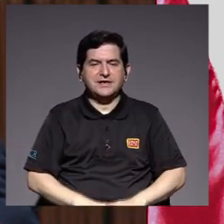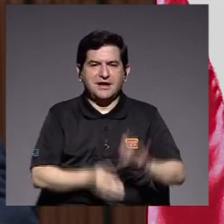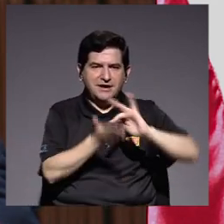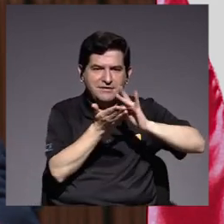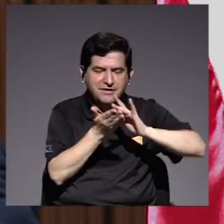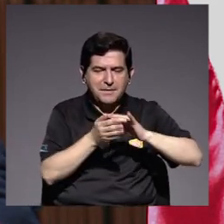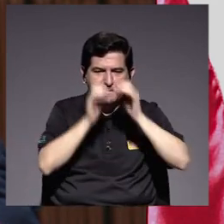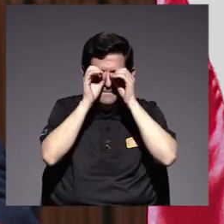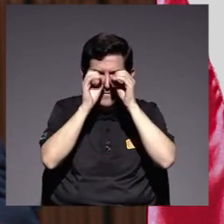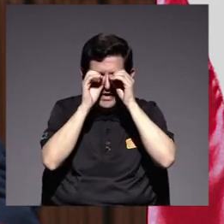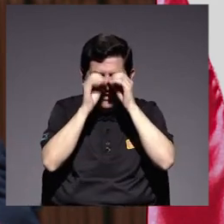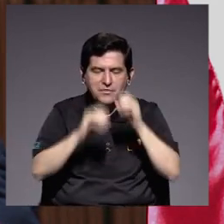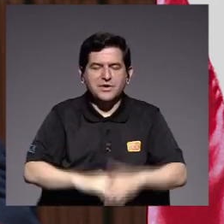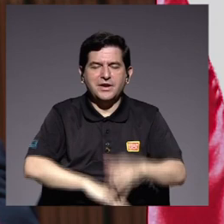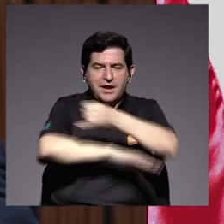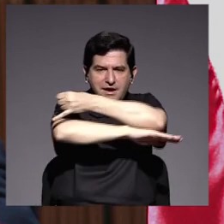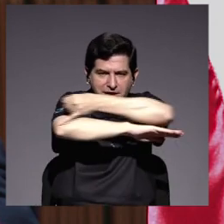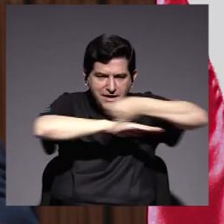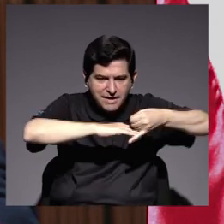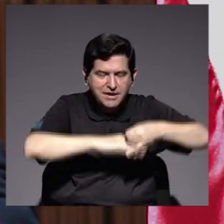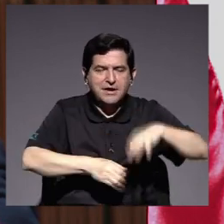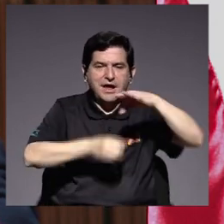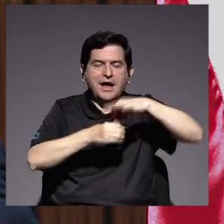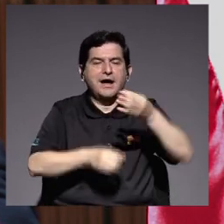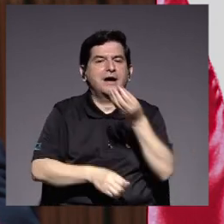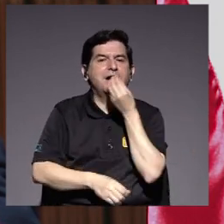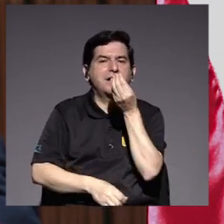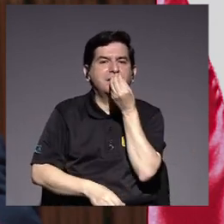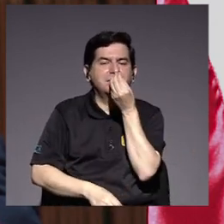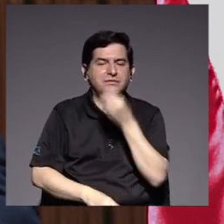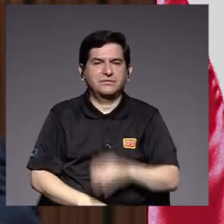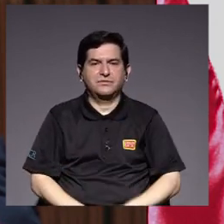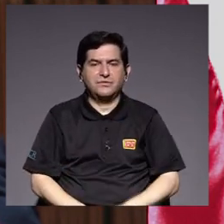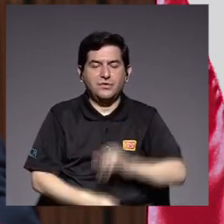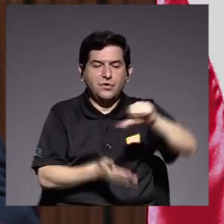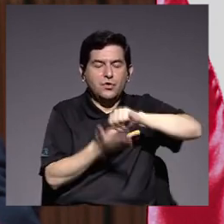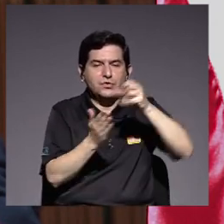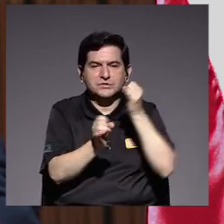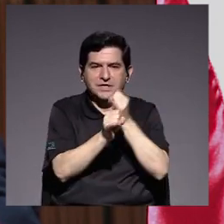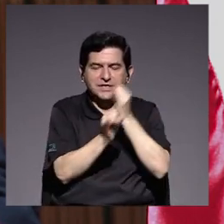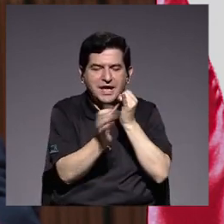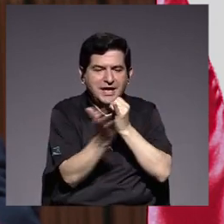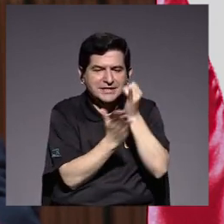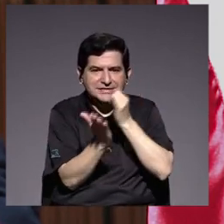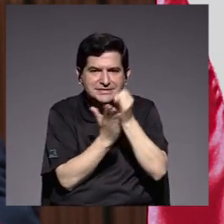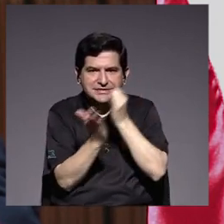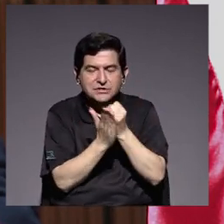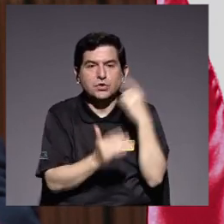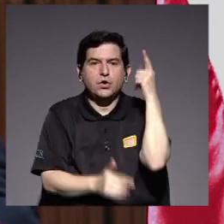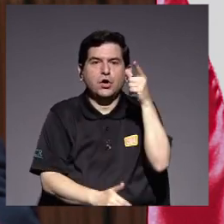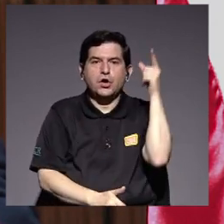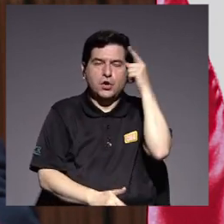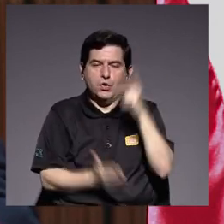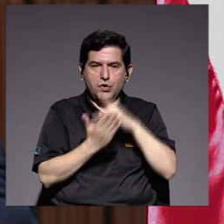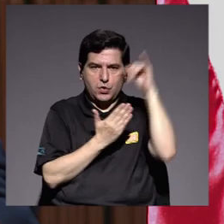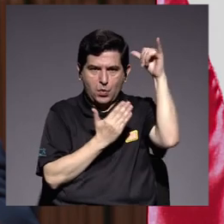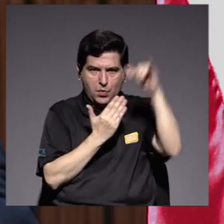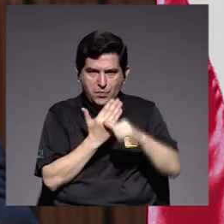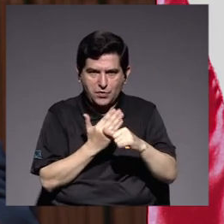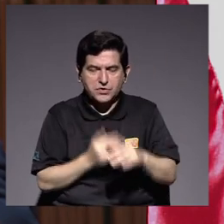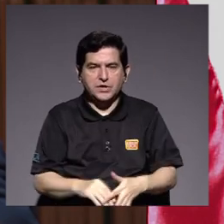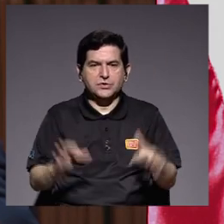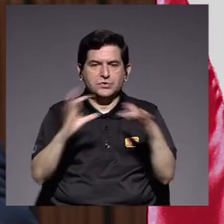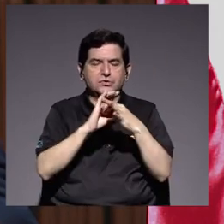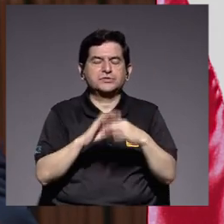microbiología ingeniería agroalimentarias centros institutos de investigación y por supuesto los proyectos que en